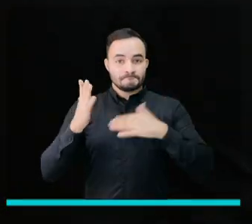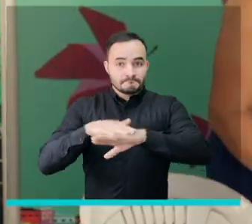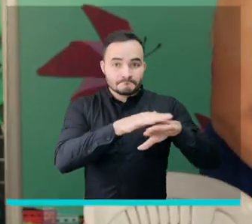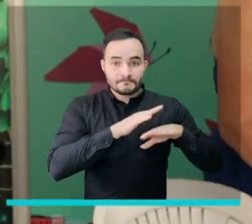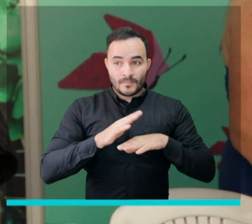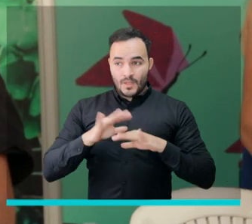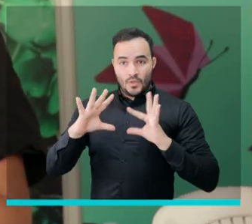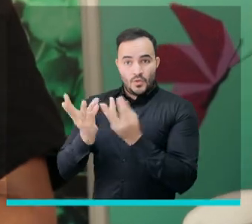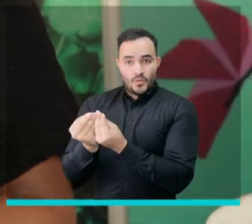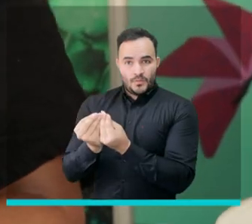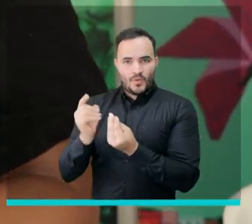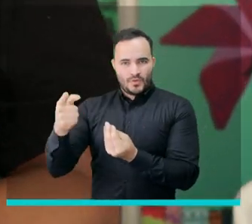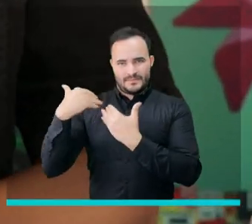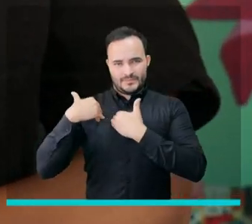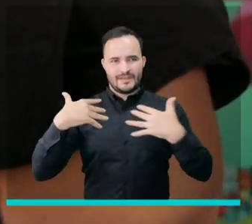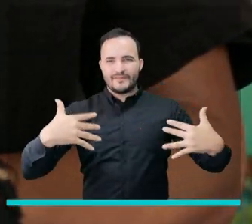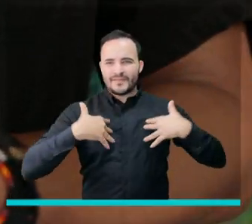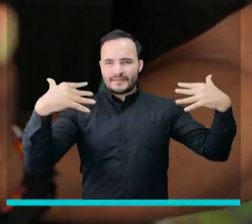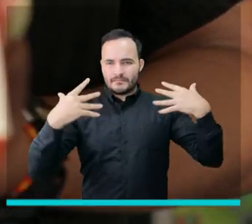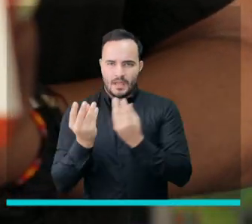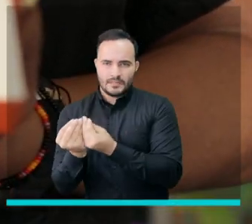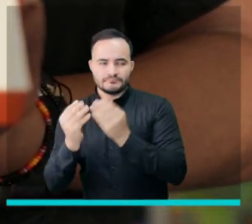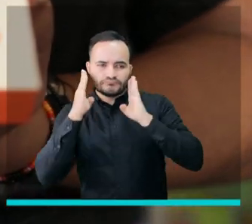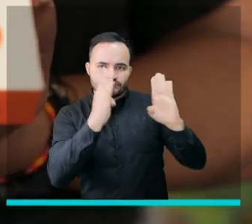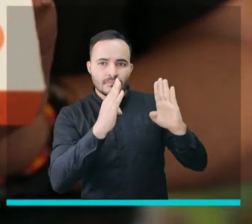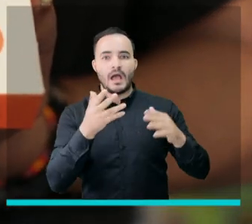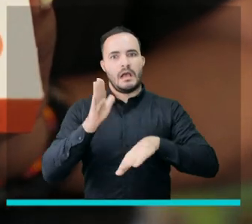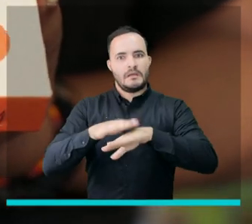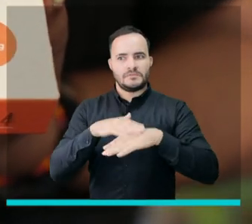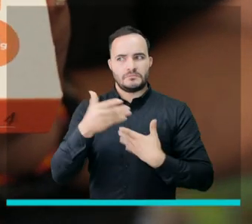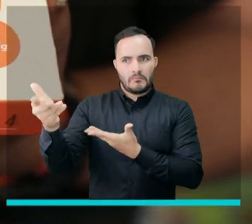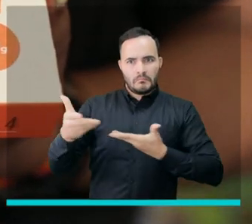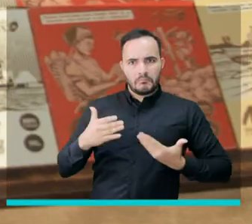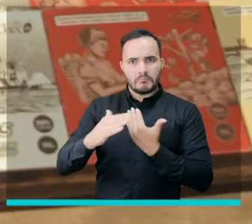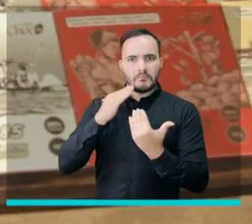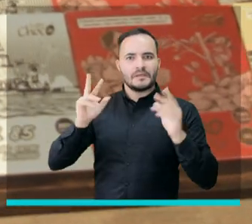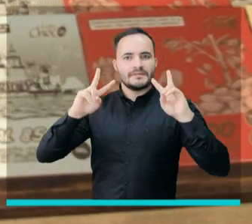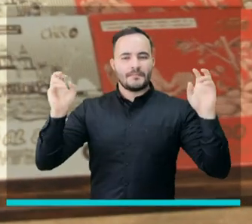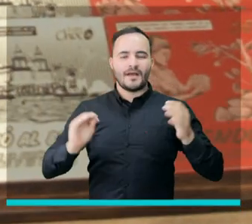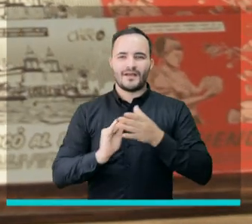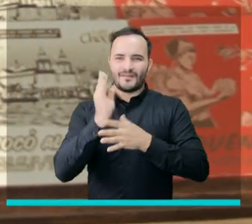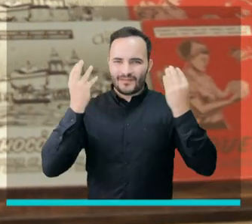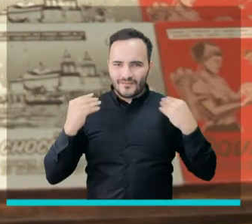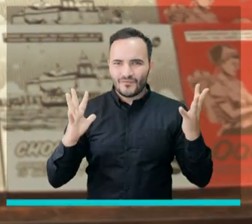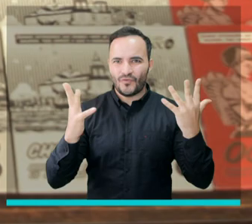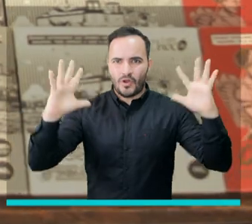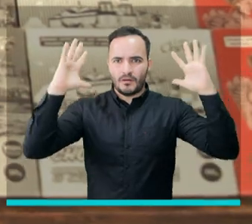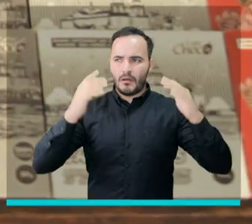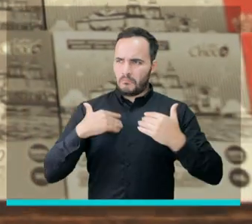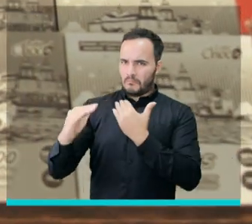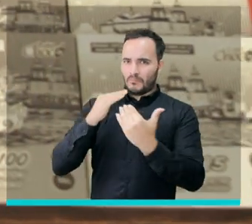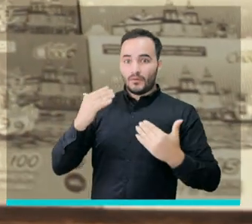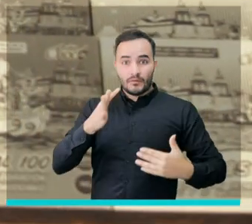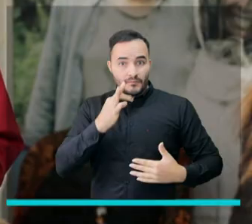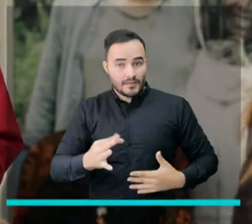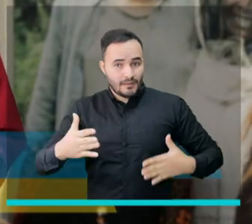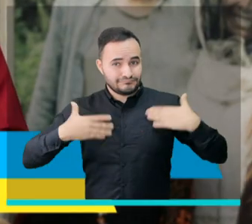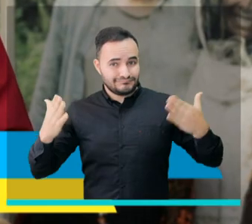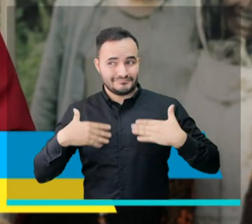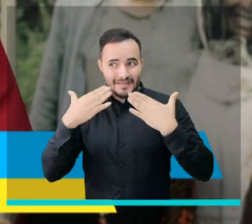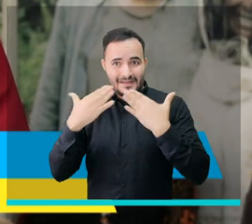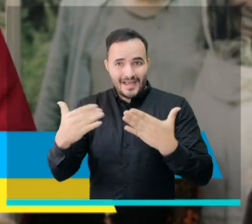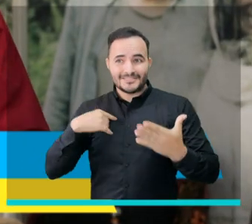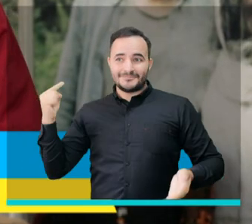A través de la unidad de víctimas recibimos una invitación a la Feria de Flores. La verdad que fue una invitación muy gratificante,